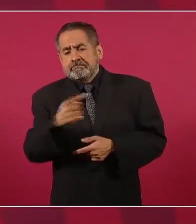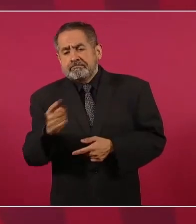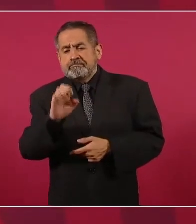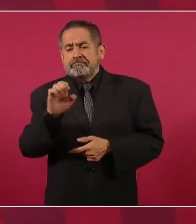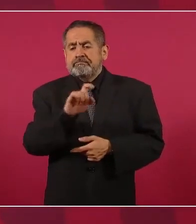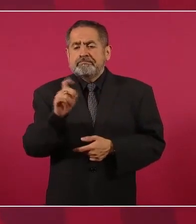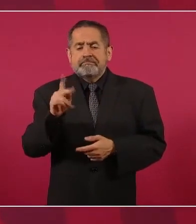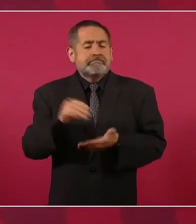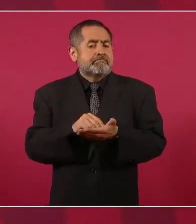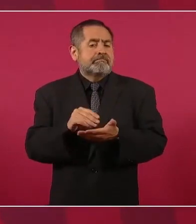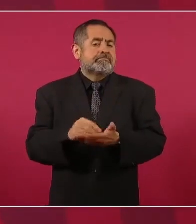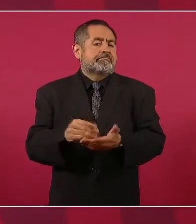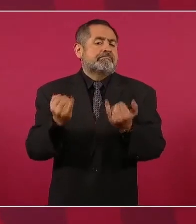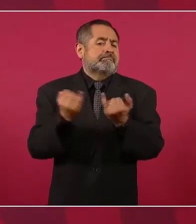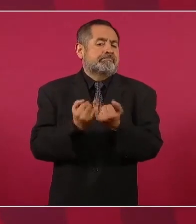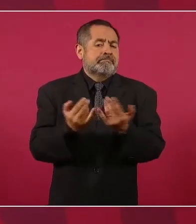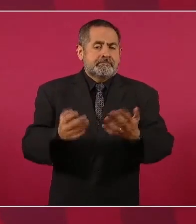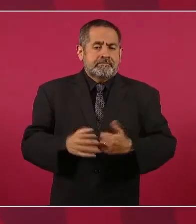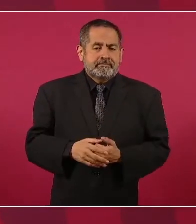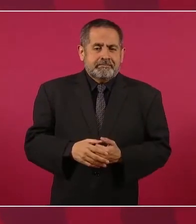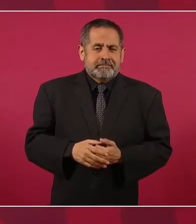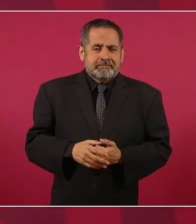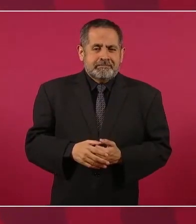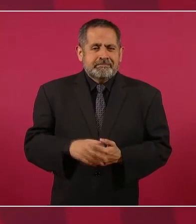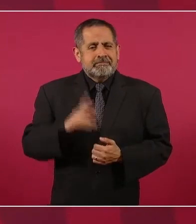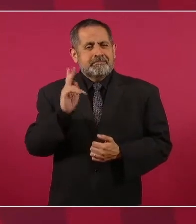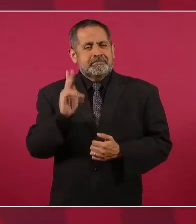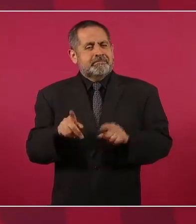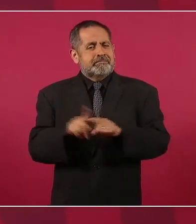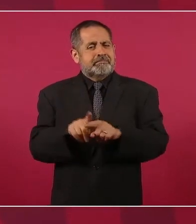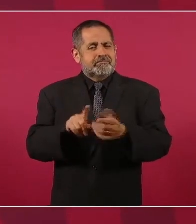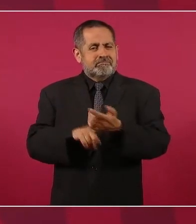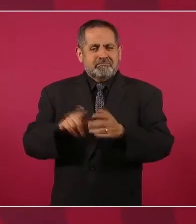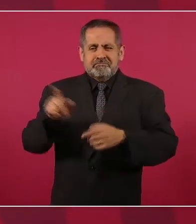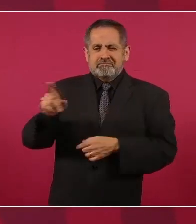como el franquismo sin franco,